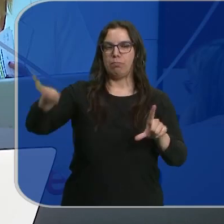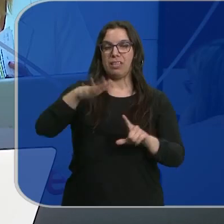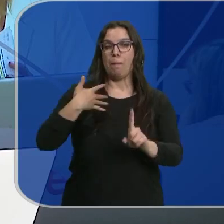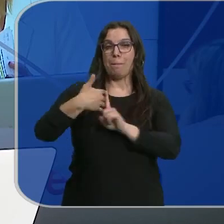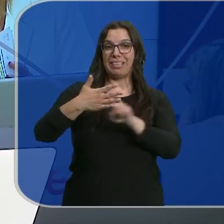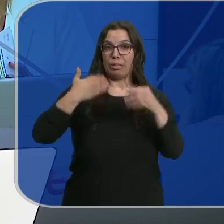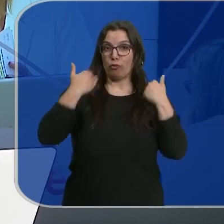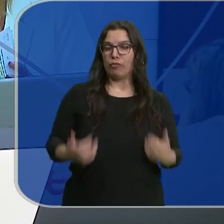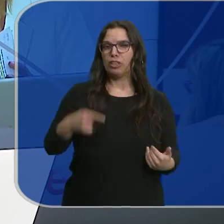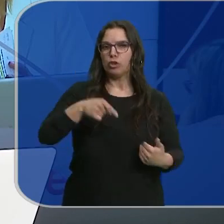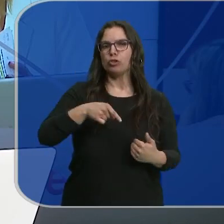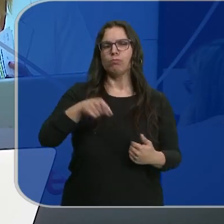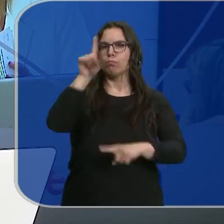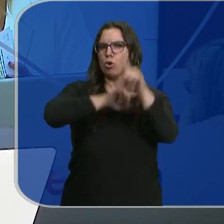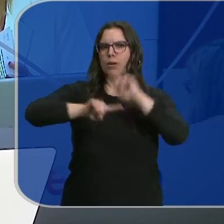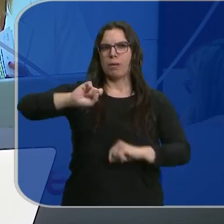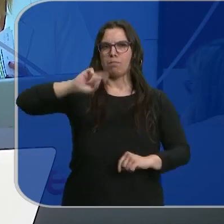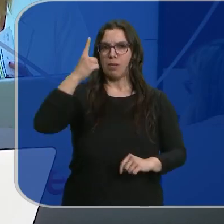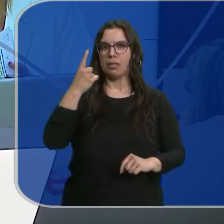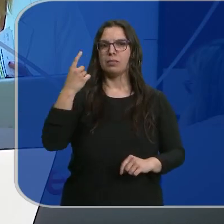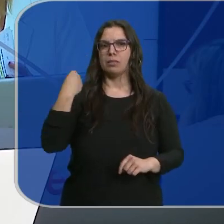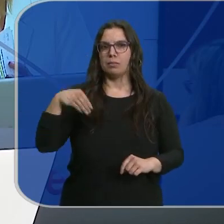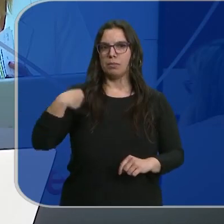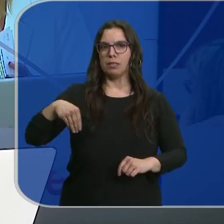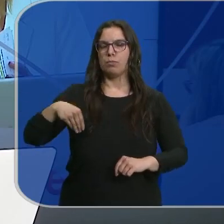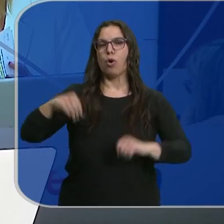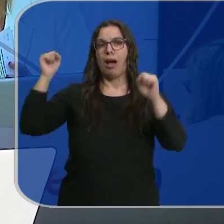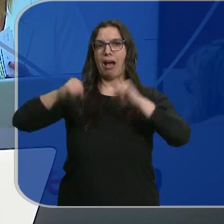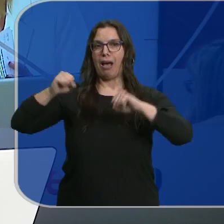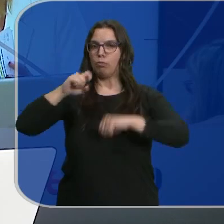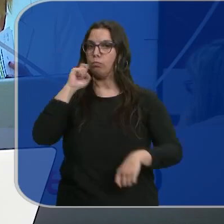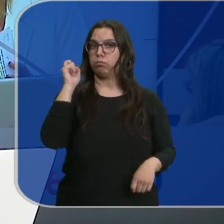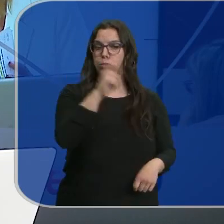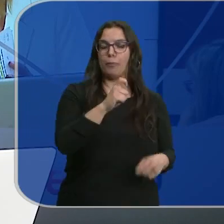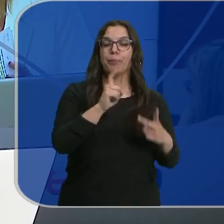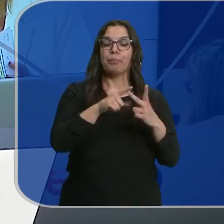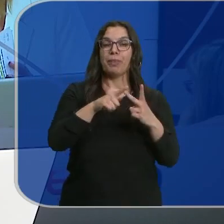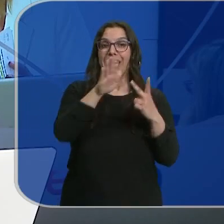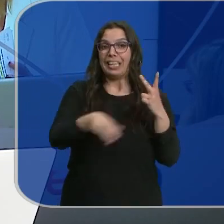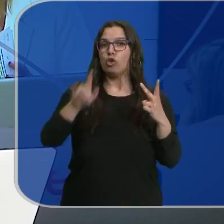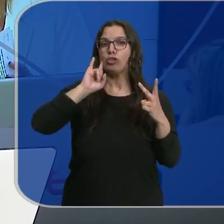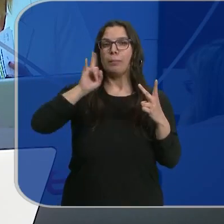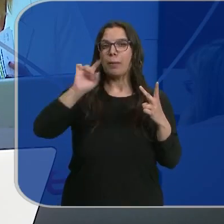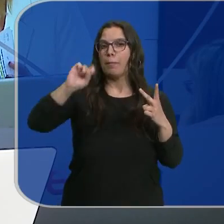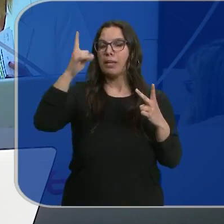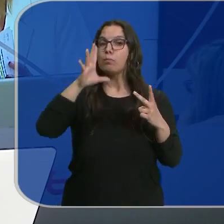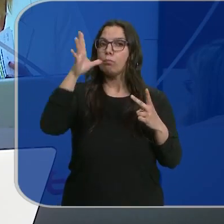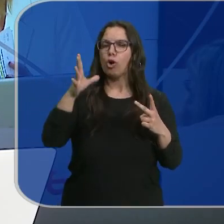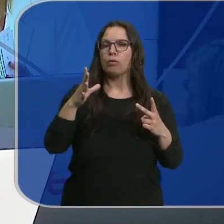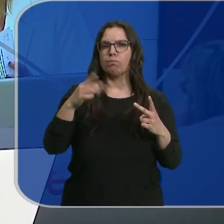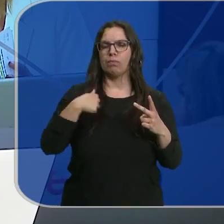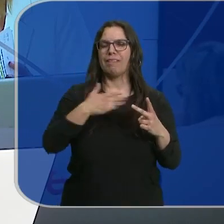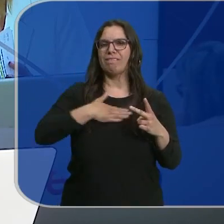maltrato físico sigue siendo la principal causa por la que los adultos llaman a este teléfono mientras que los menores lo hacen principalmente por ideas